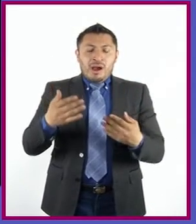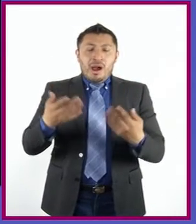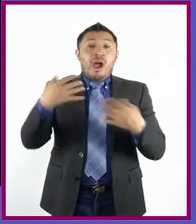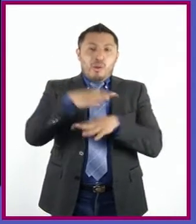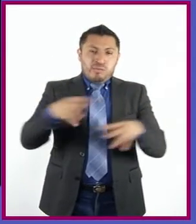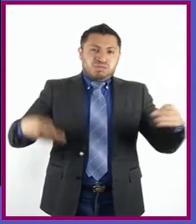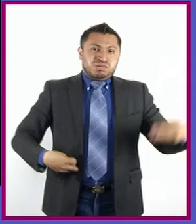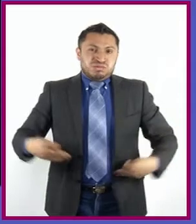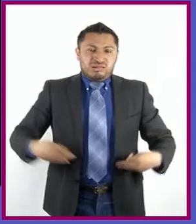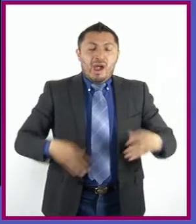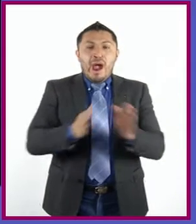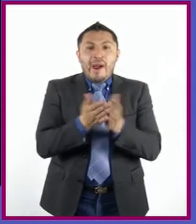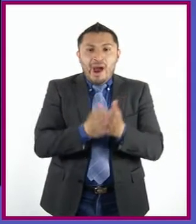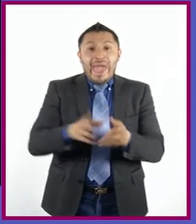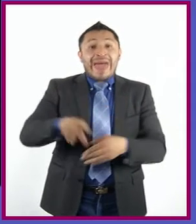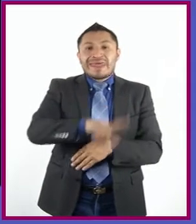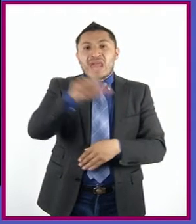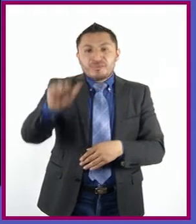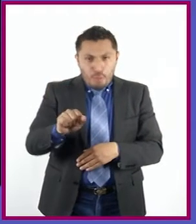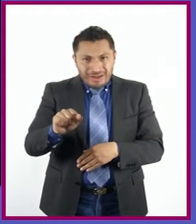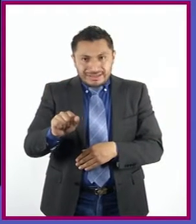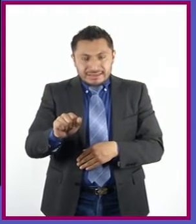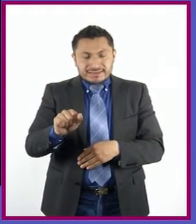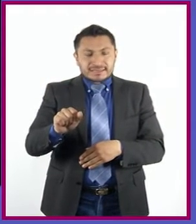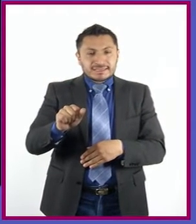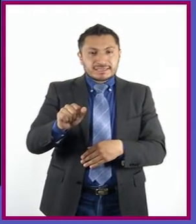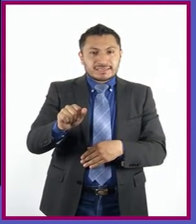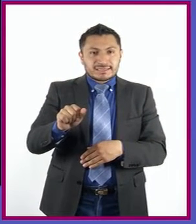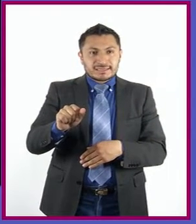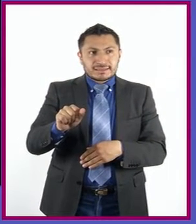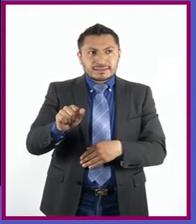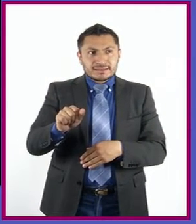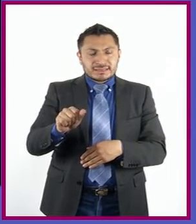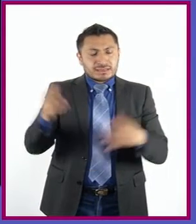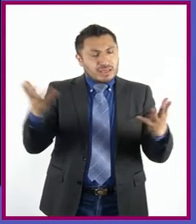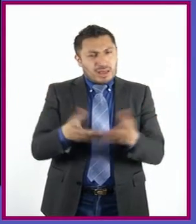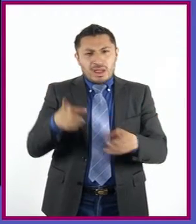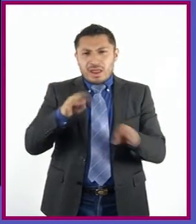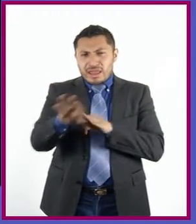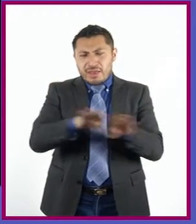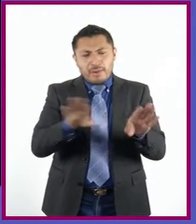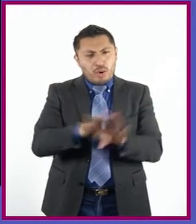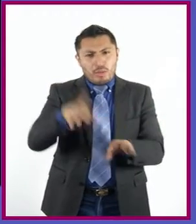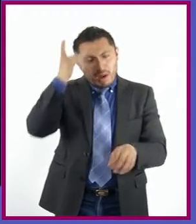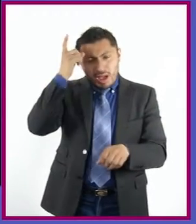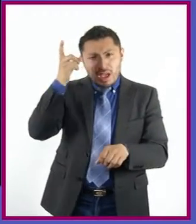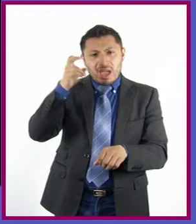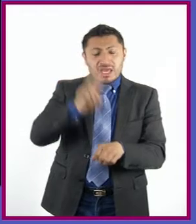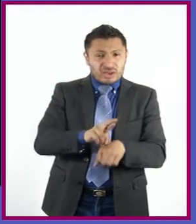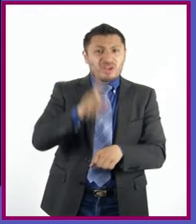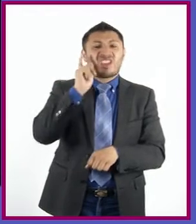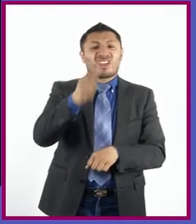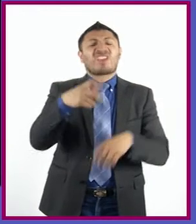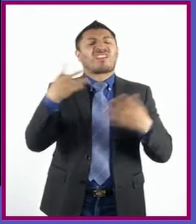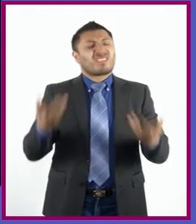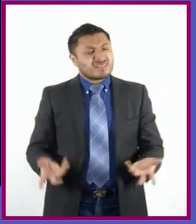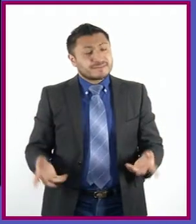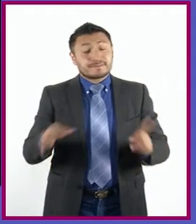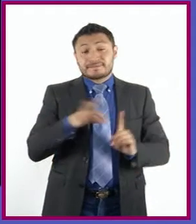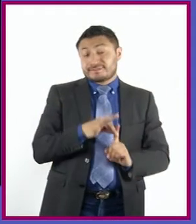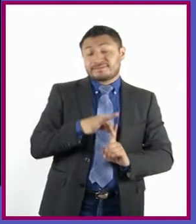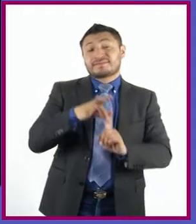la obra. Después de eso, sigue un trabajo de dirección. En el trabajo de dirección lo que hay que hacer es